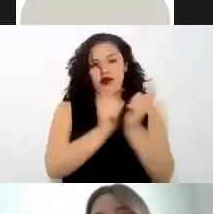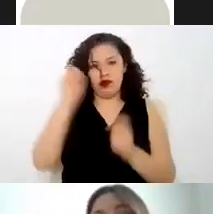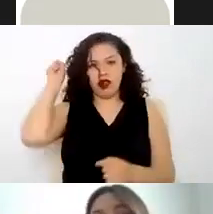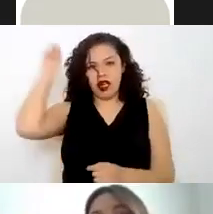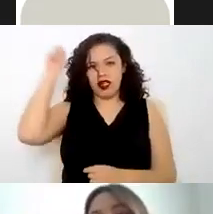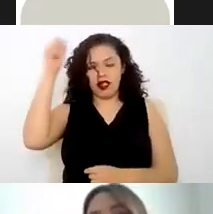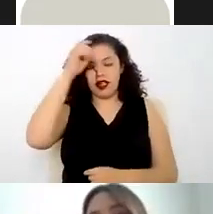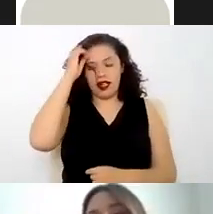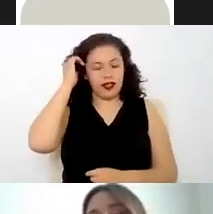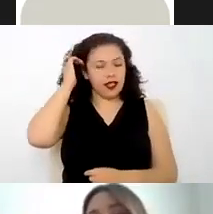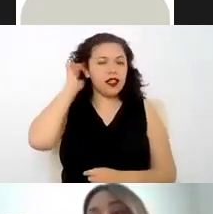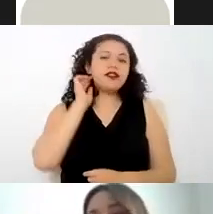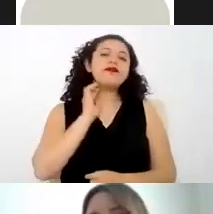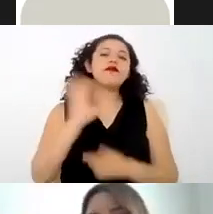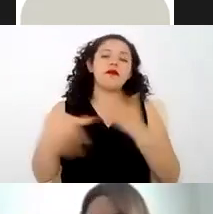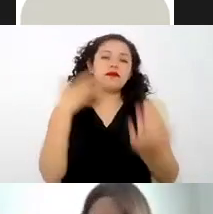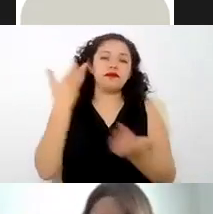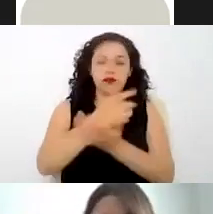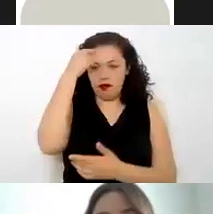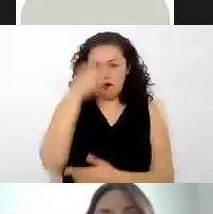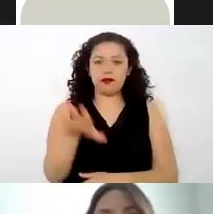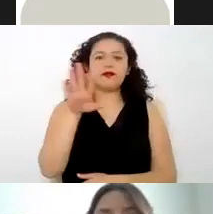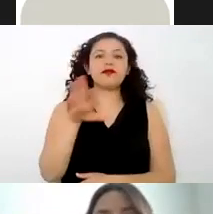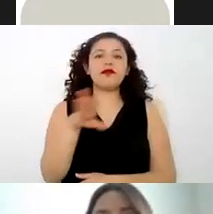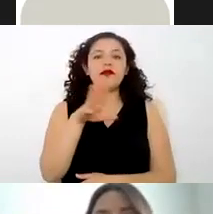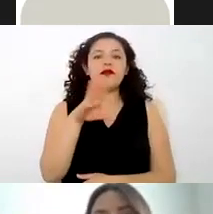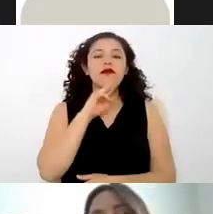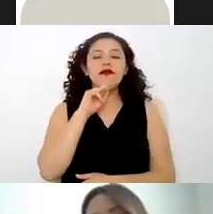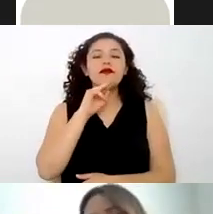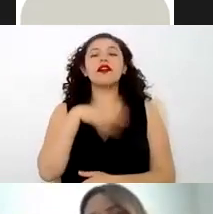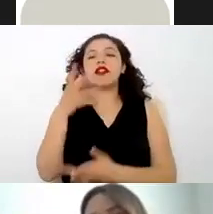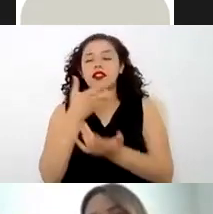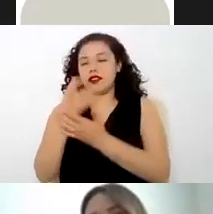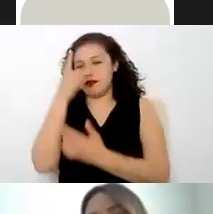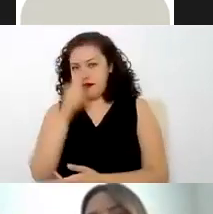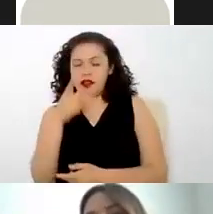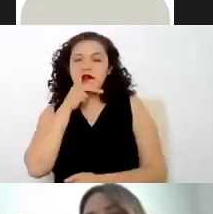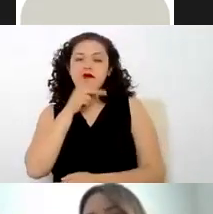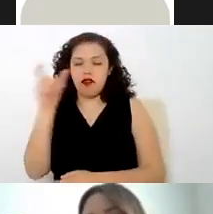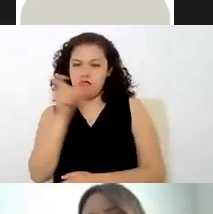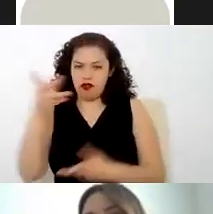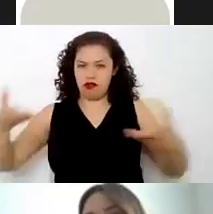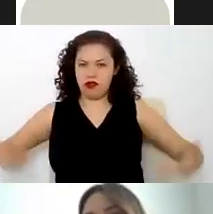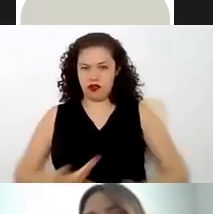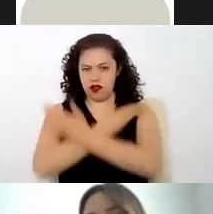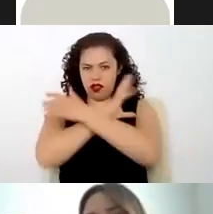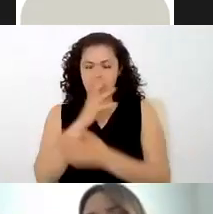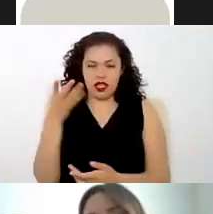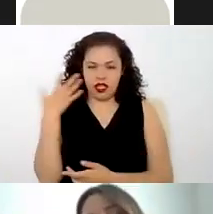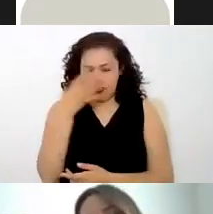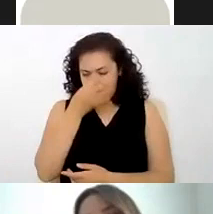la licencia de maternidad y también de paternidad y bueno pues tenemos también muchos trabajadores que